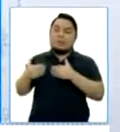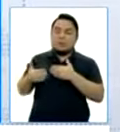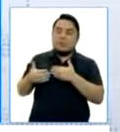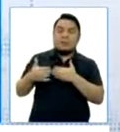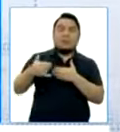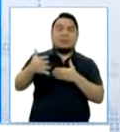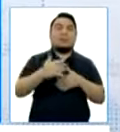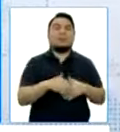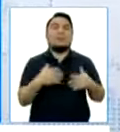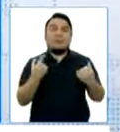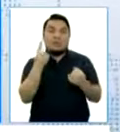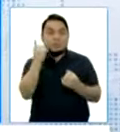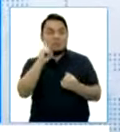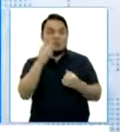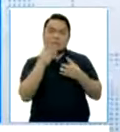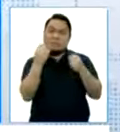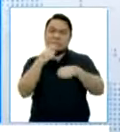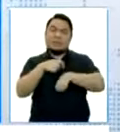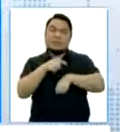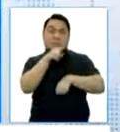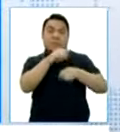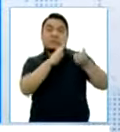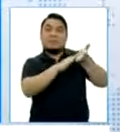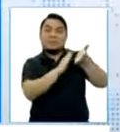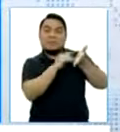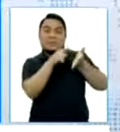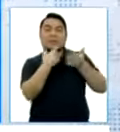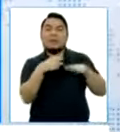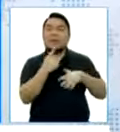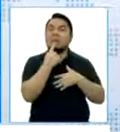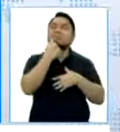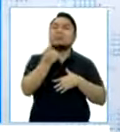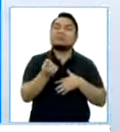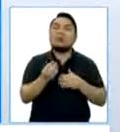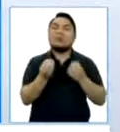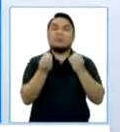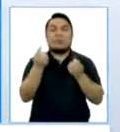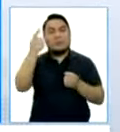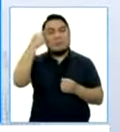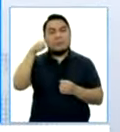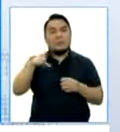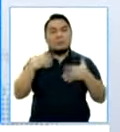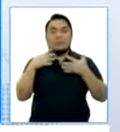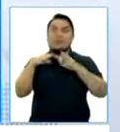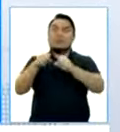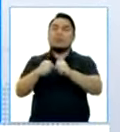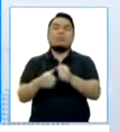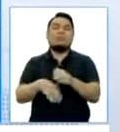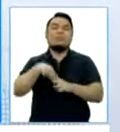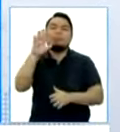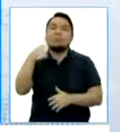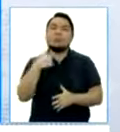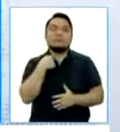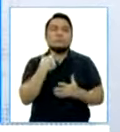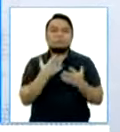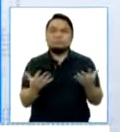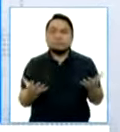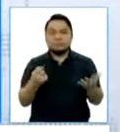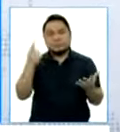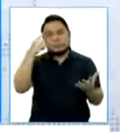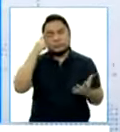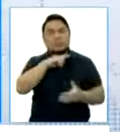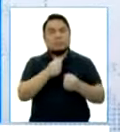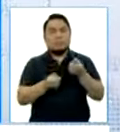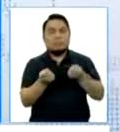no en una sino en diversas ocasiones, la Defensoría se ha pronunciado justamente para detener los excesos del poder.